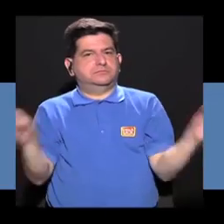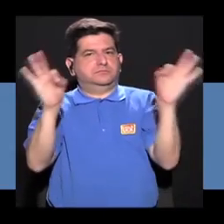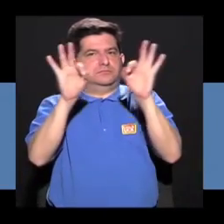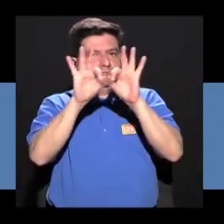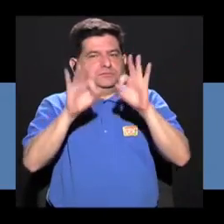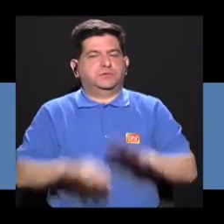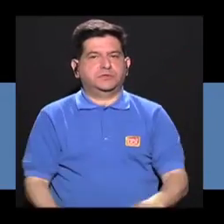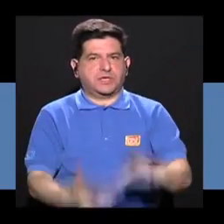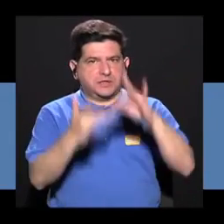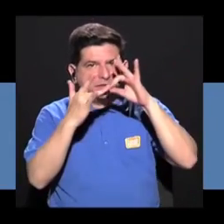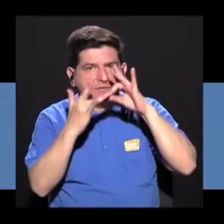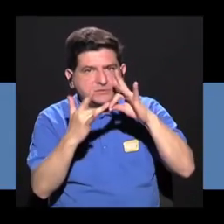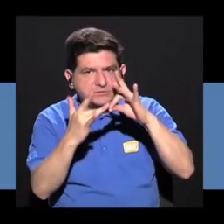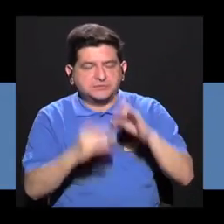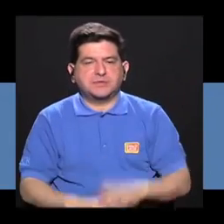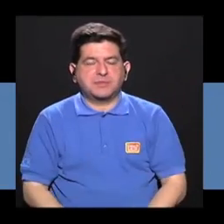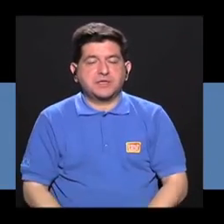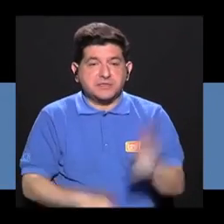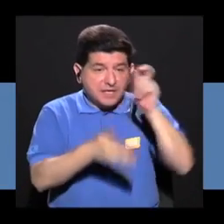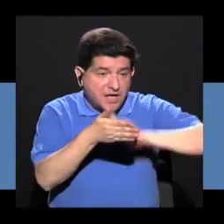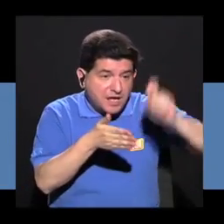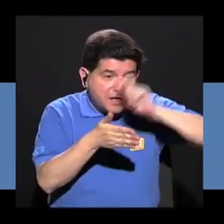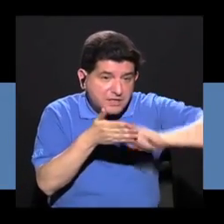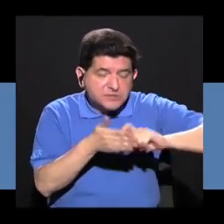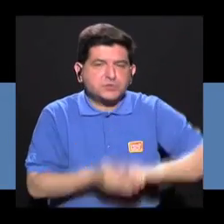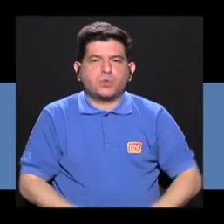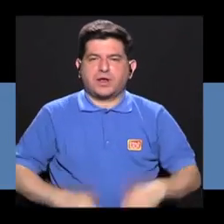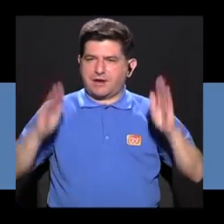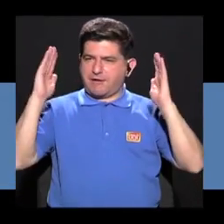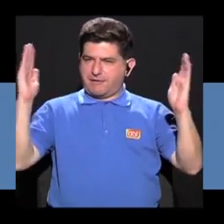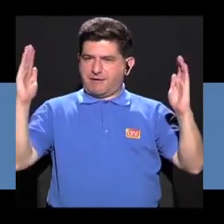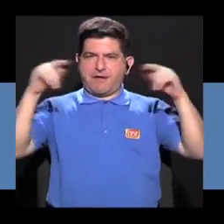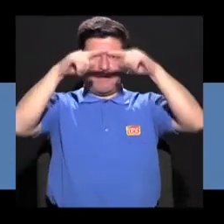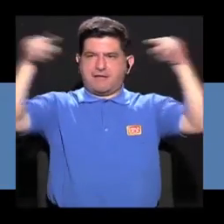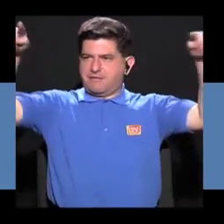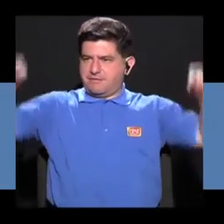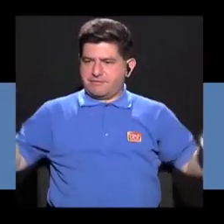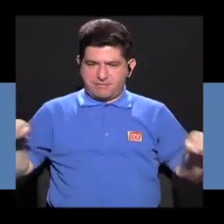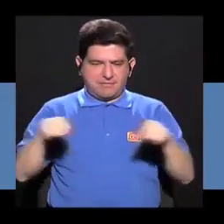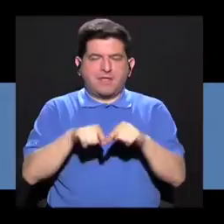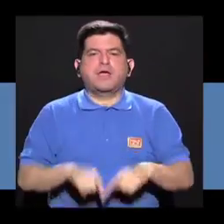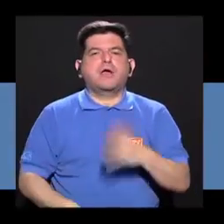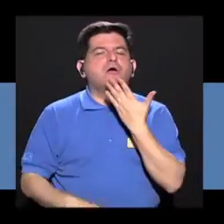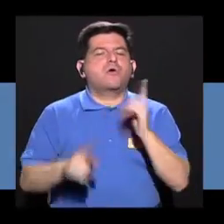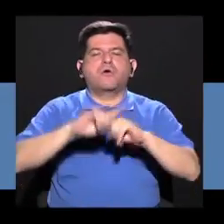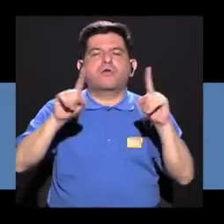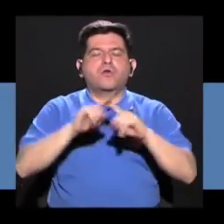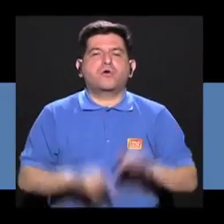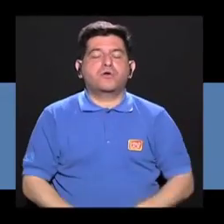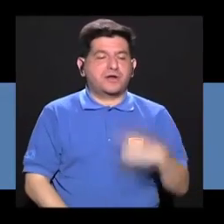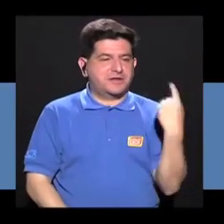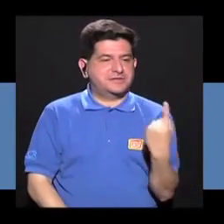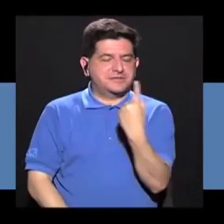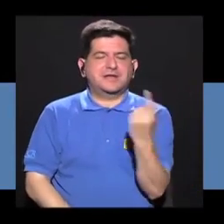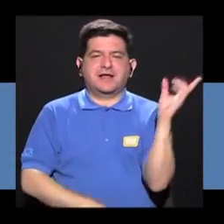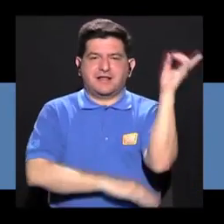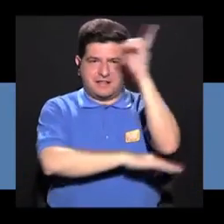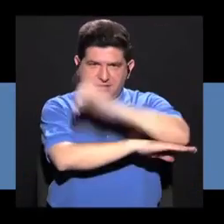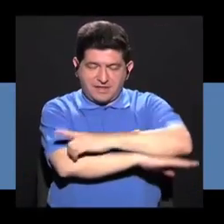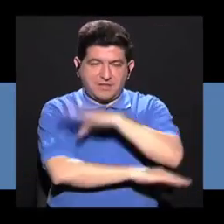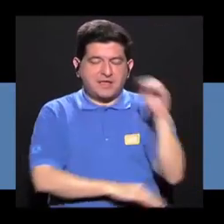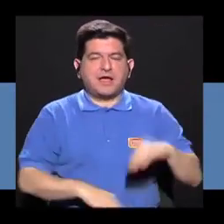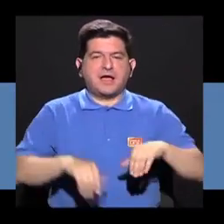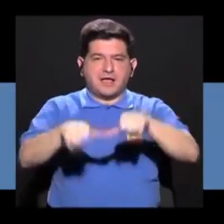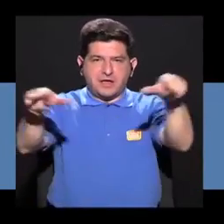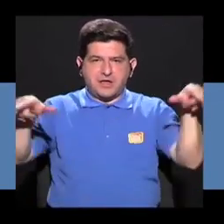diseñarlo, es importante, si sobre todo están en primaria, se haga en grande, ¿verdad? Con colores por